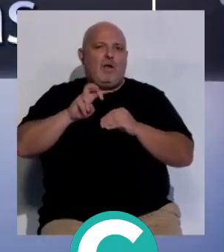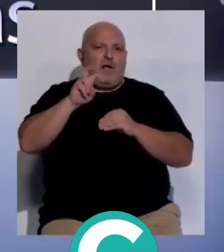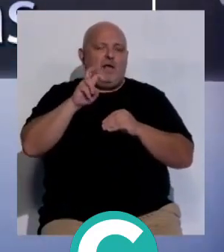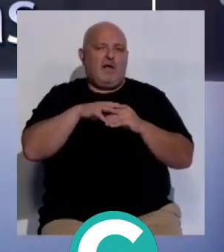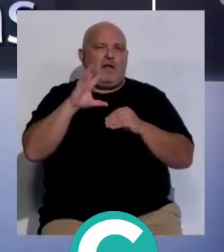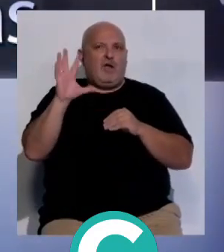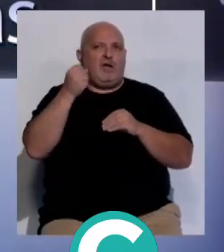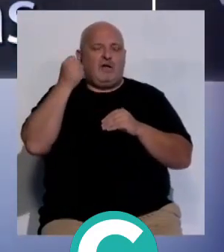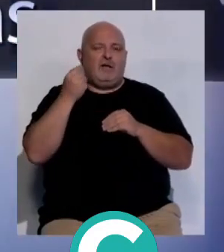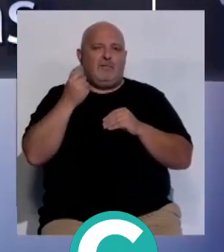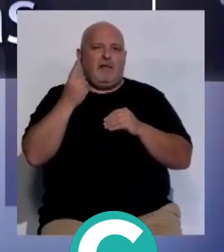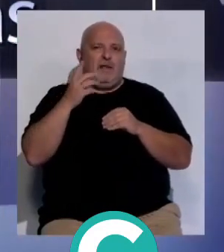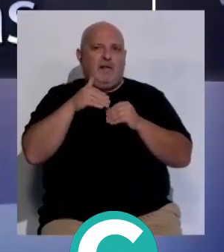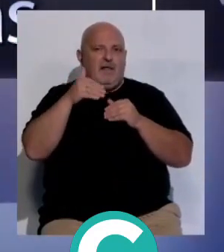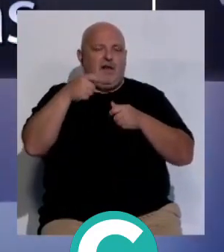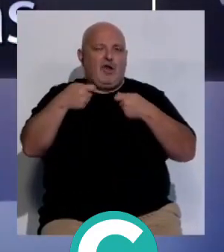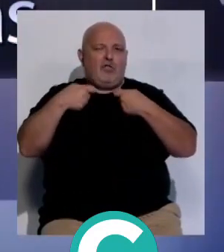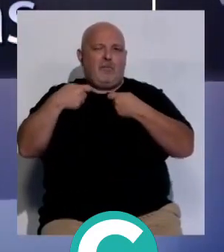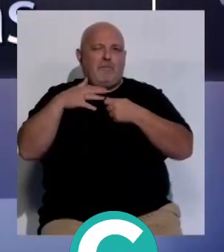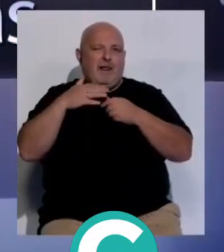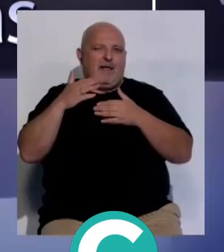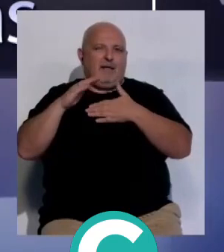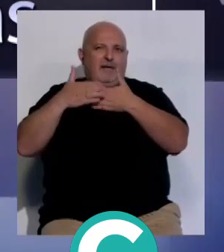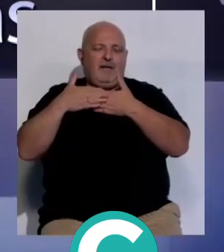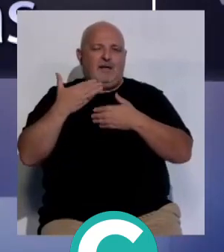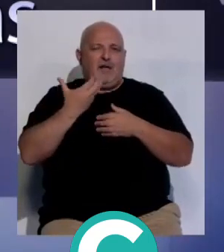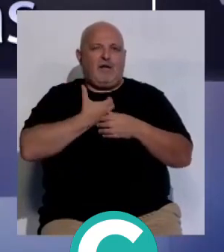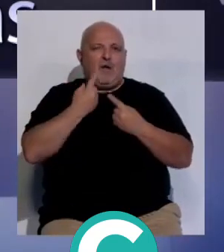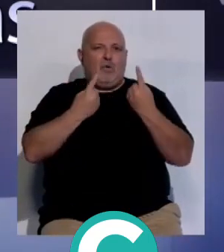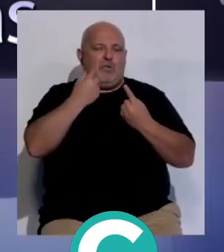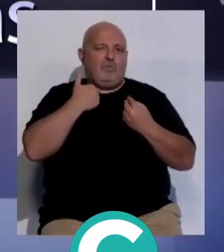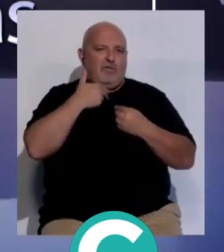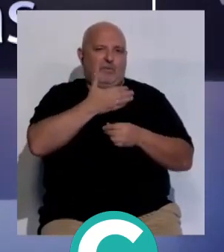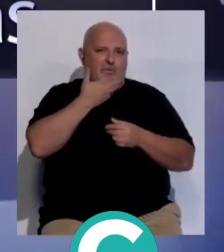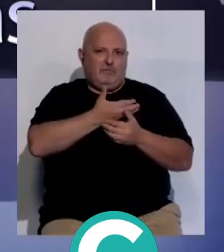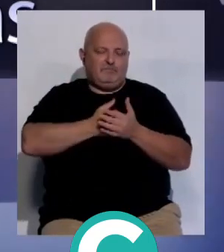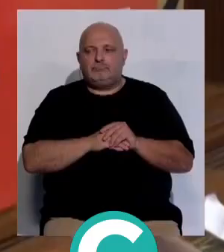conseguir rédito político en las negociaciones para cerrar el gobierno de la Diputación